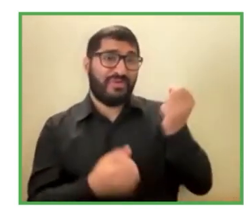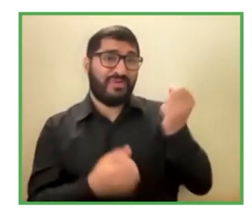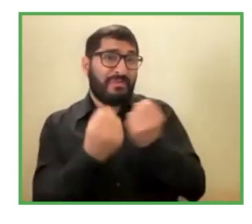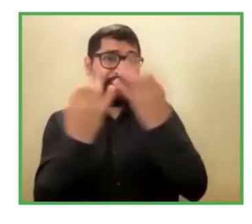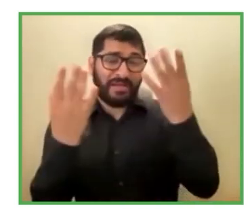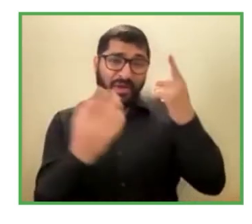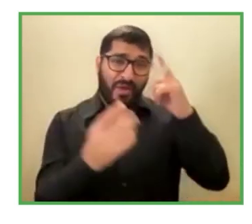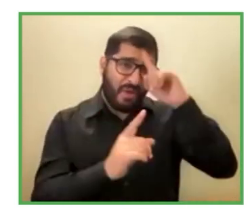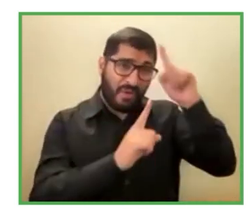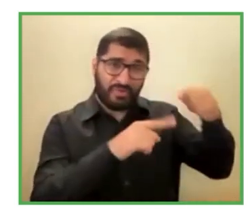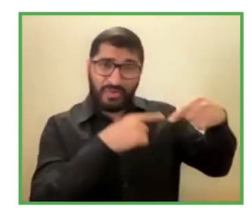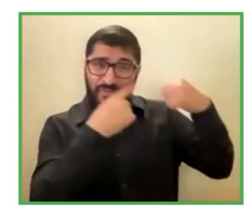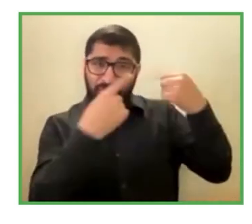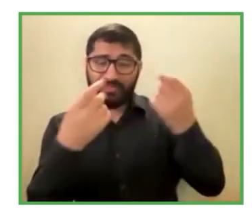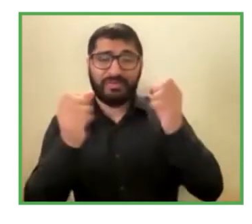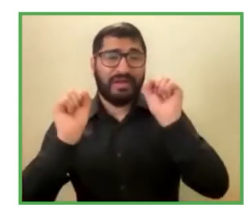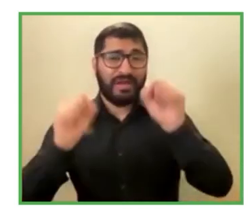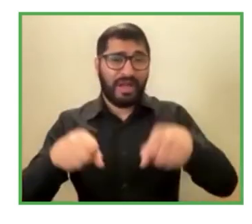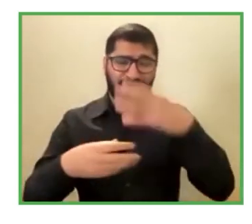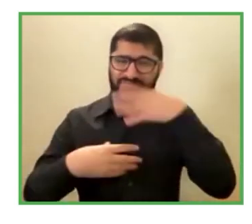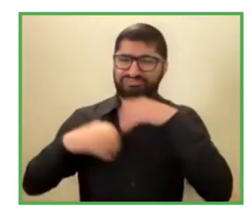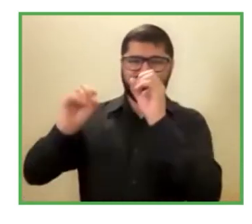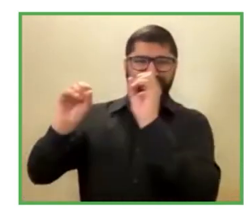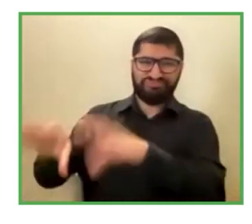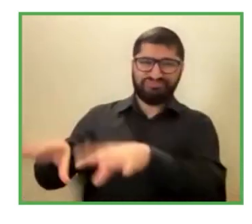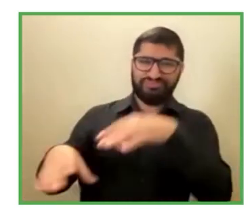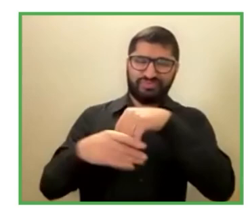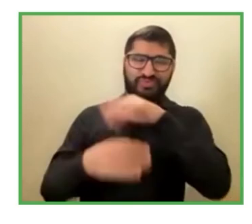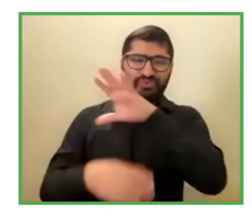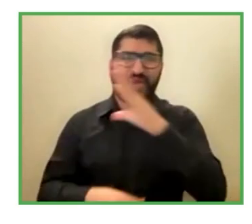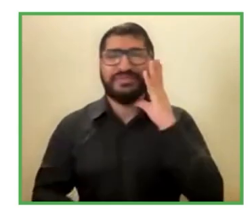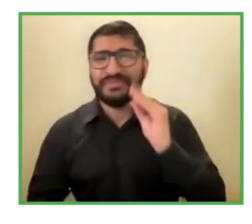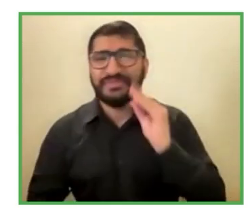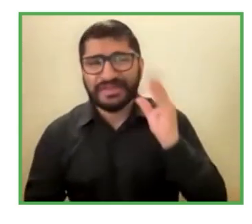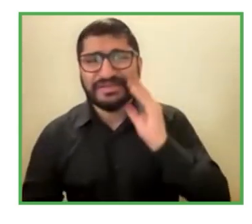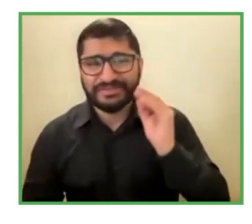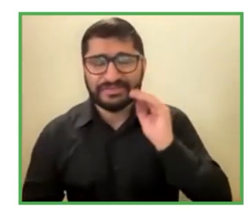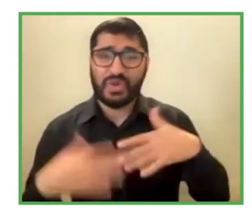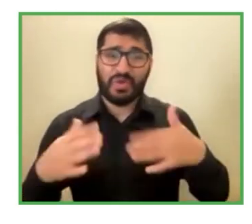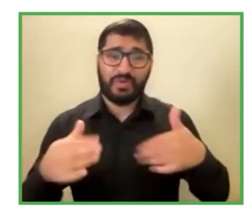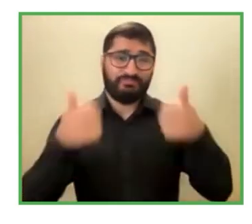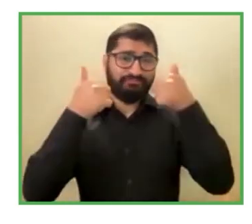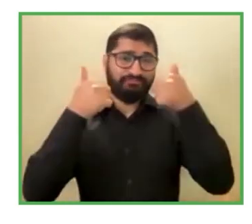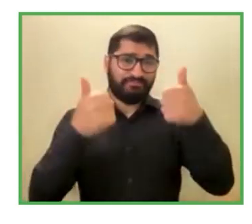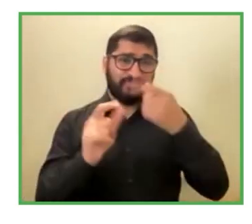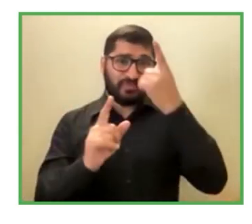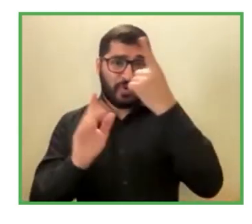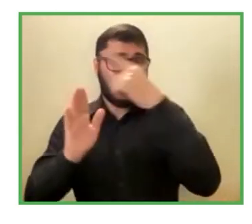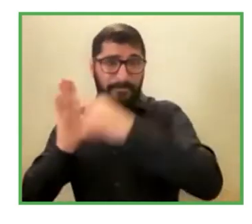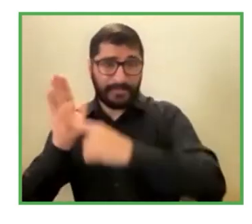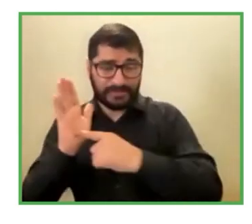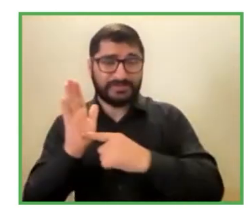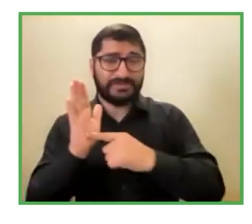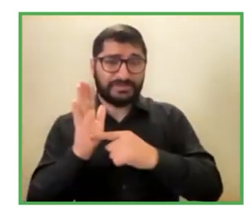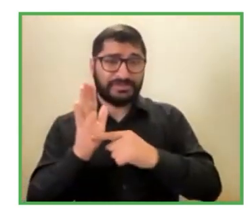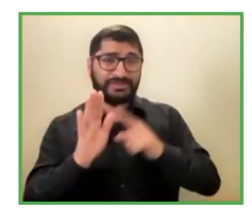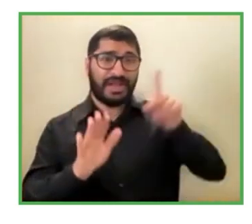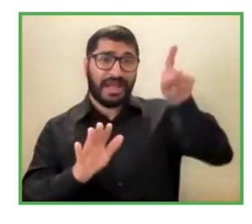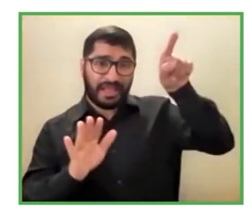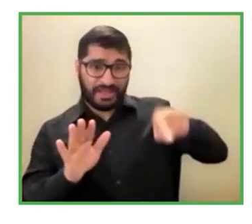experiencia fue formidable durante el primer mes de enero, pudimos incluir a 103